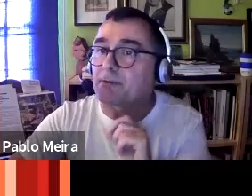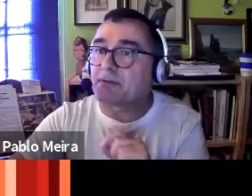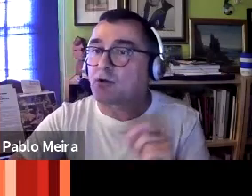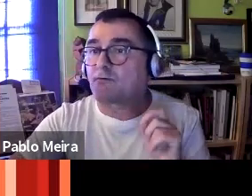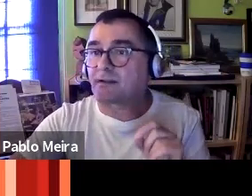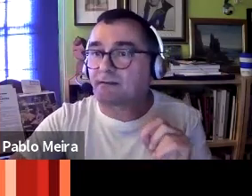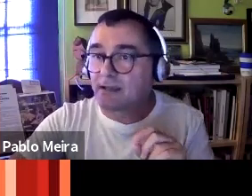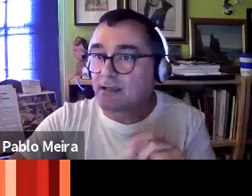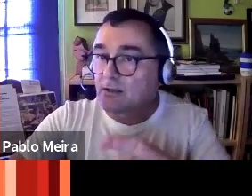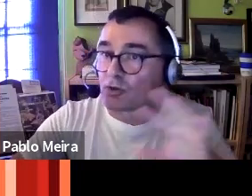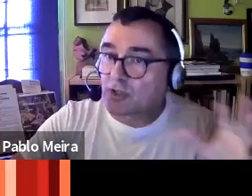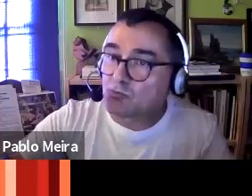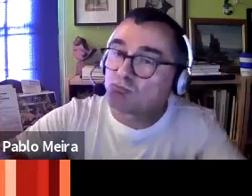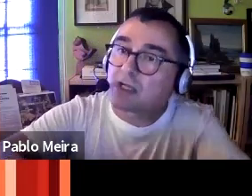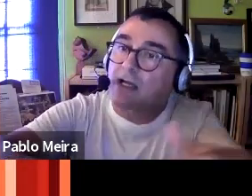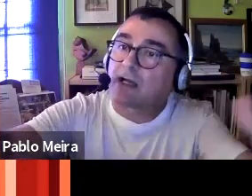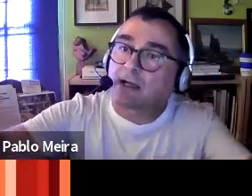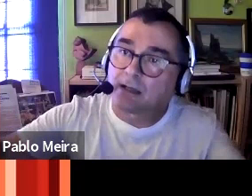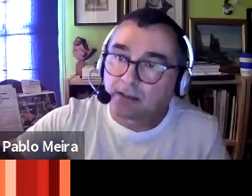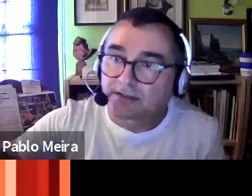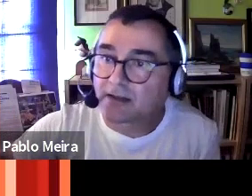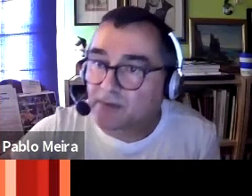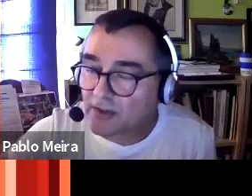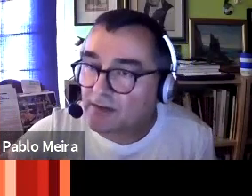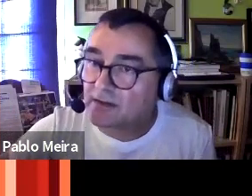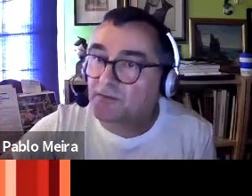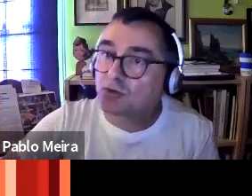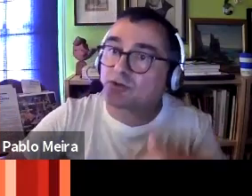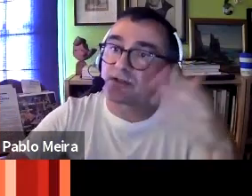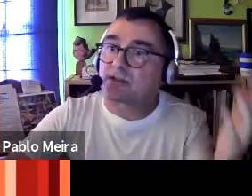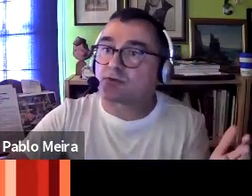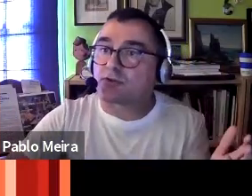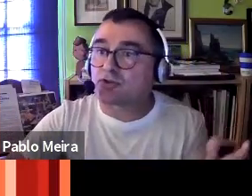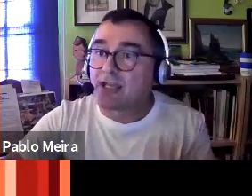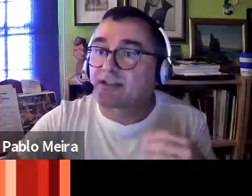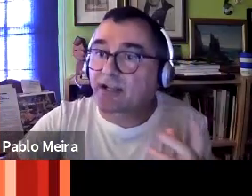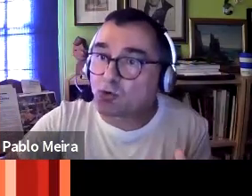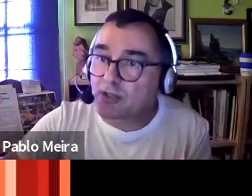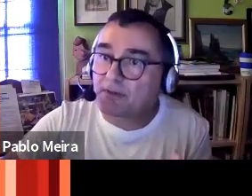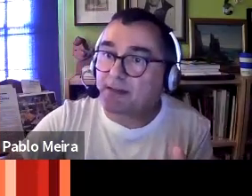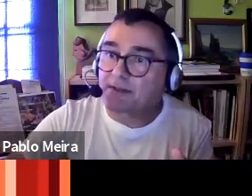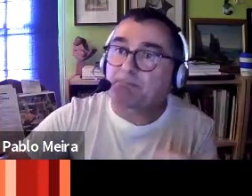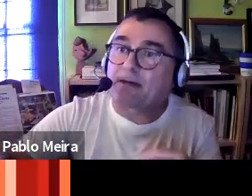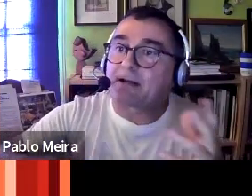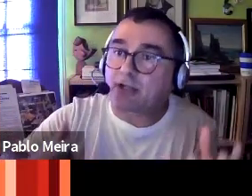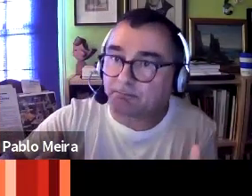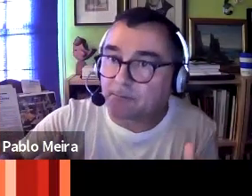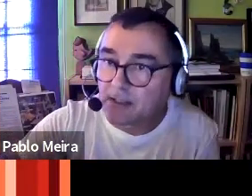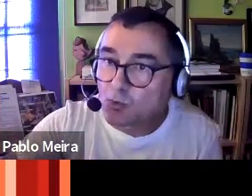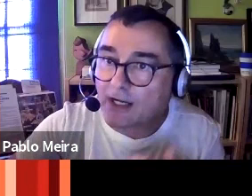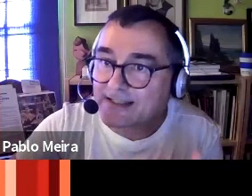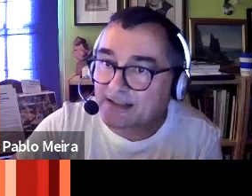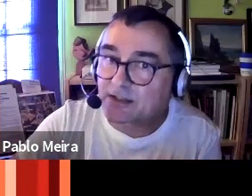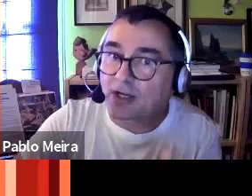no se celebra la primera conferencia donde una selección de científicos en Estados Unidos se reúnen precisamente para